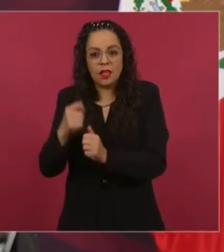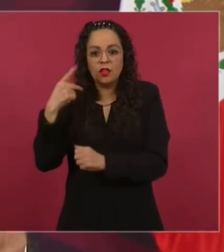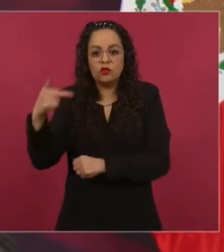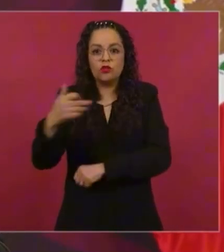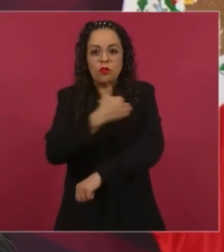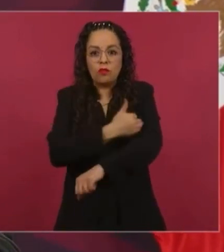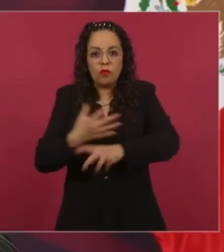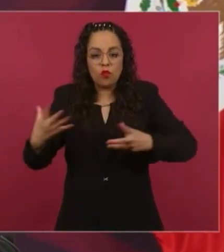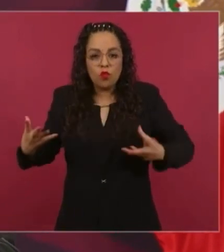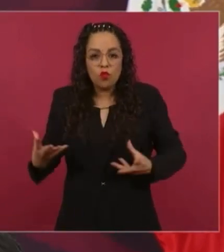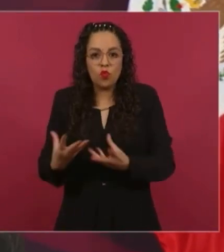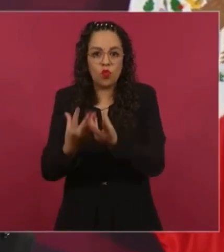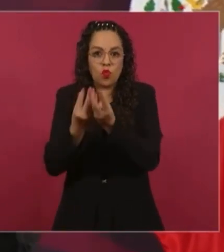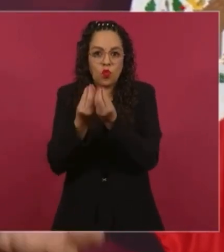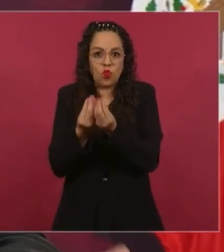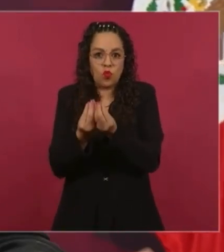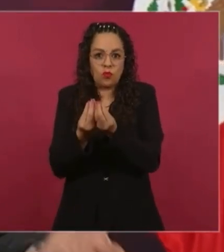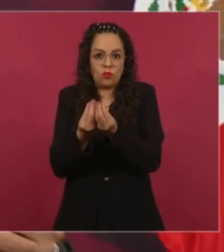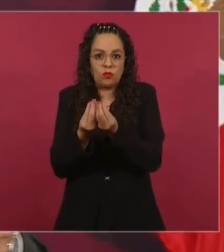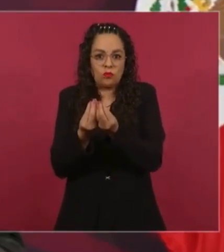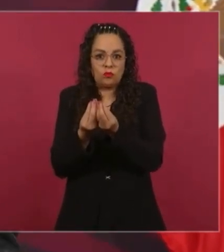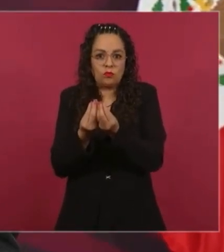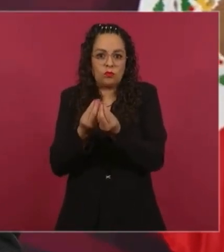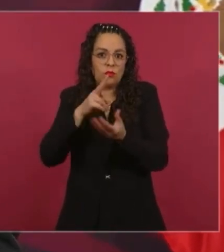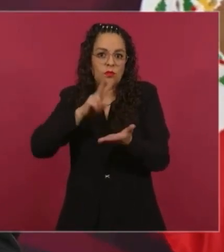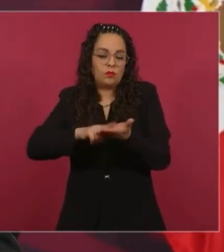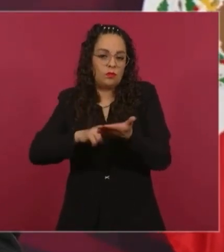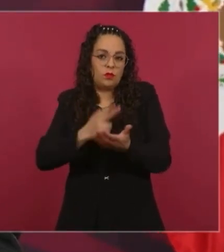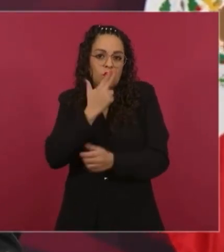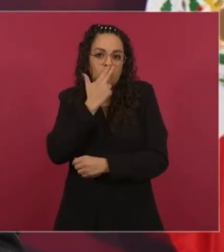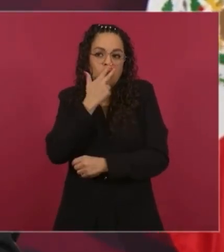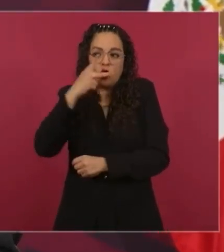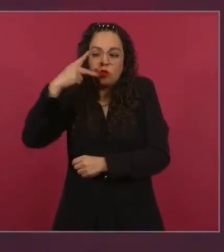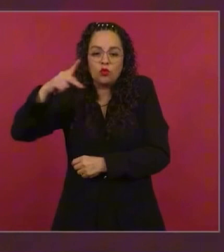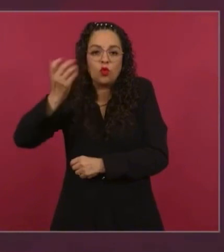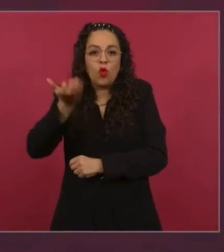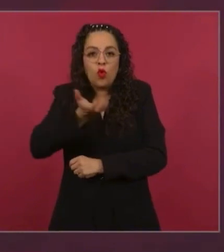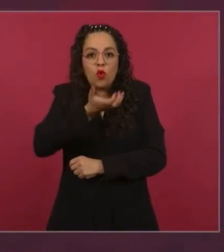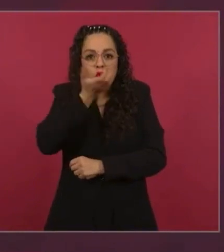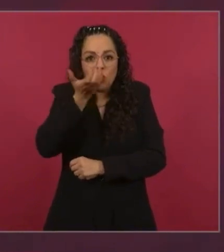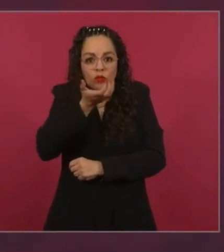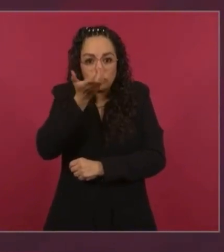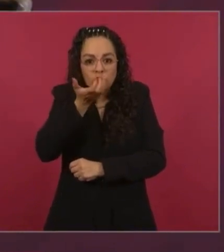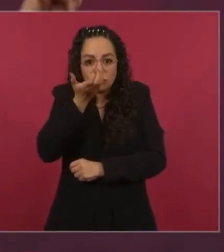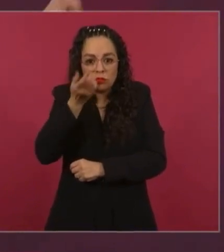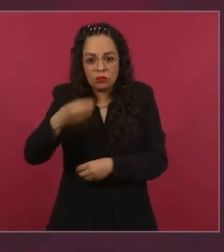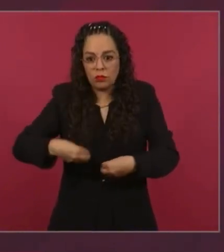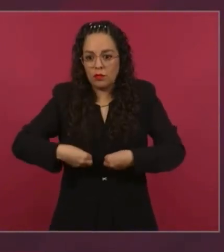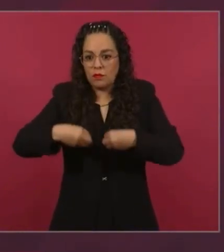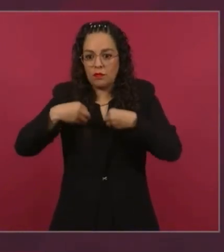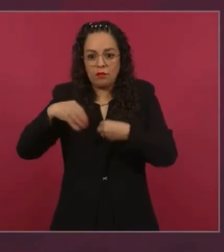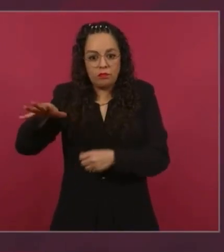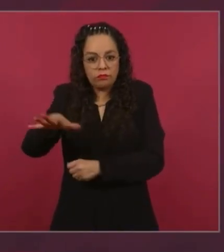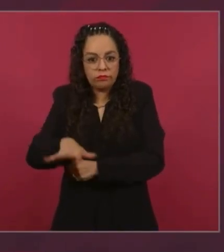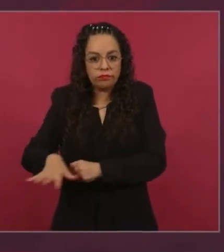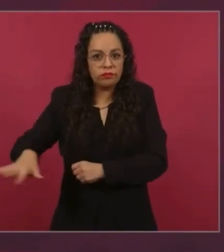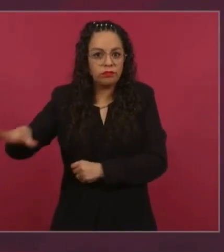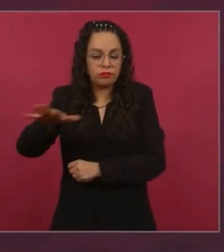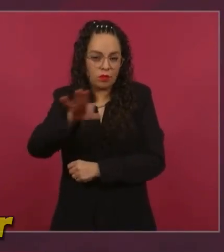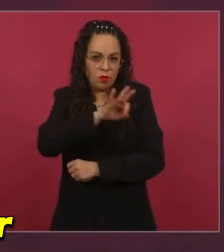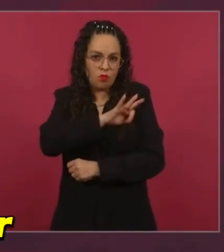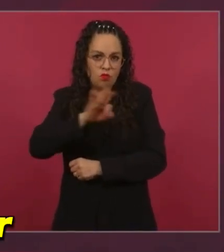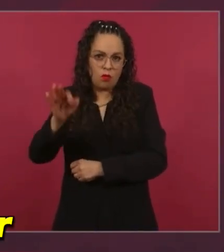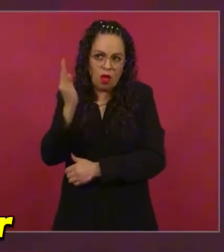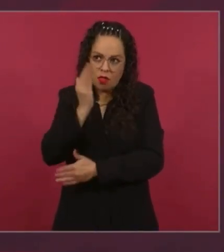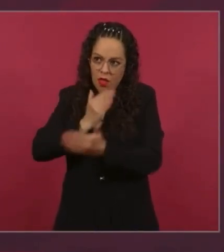tradiciones, con oportunidades, de ser felices, de salir adelante,